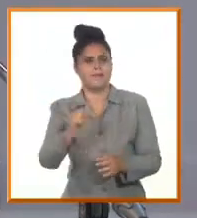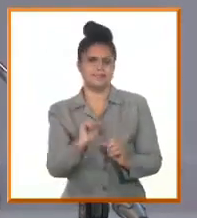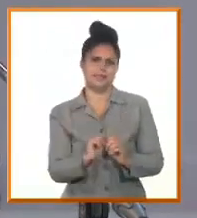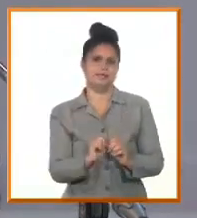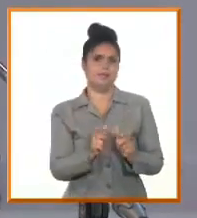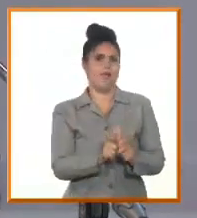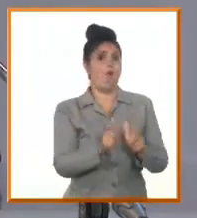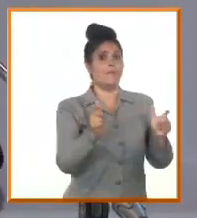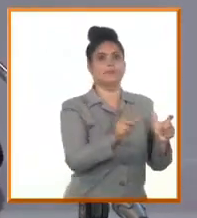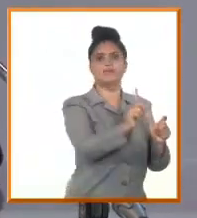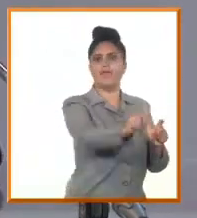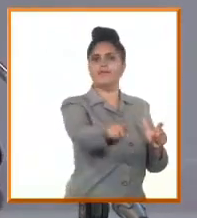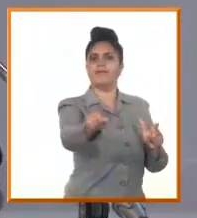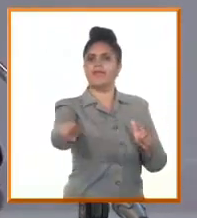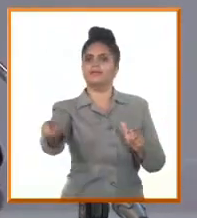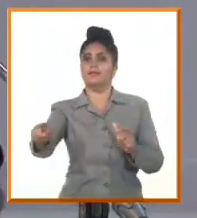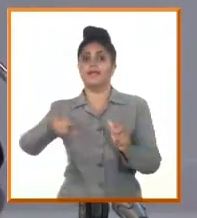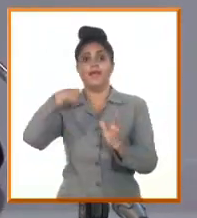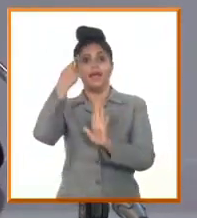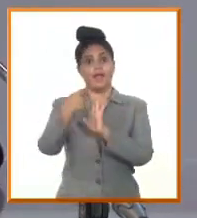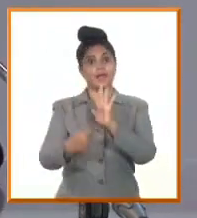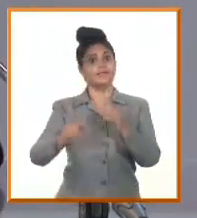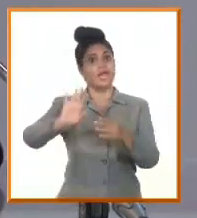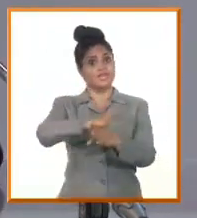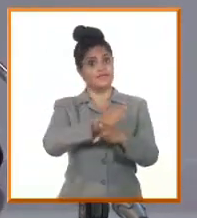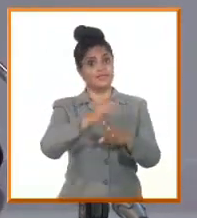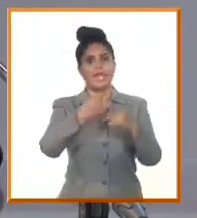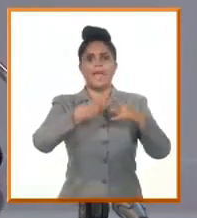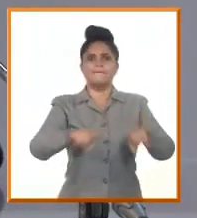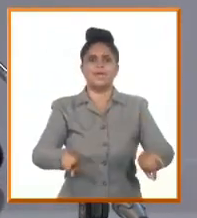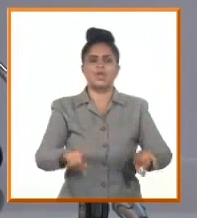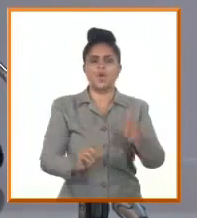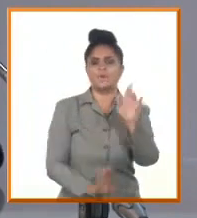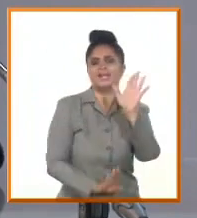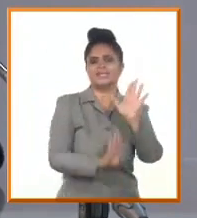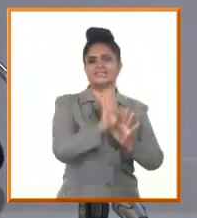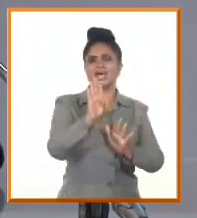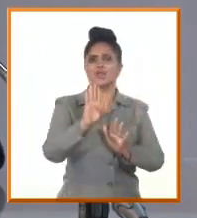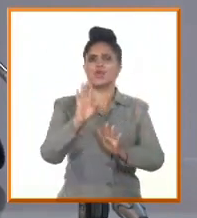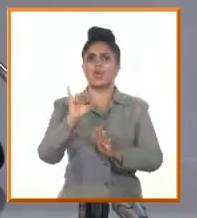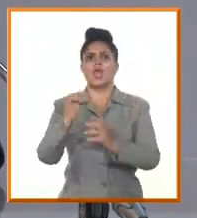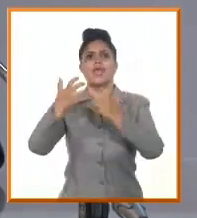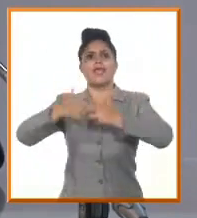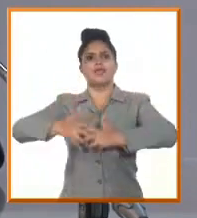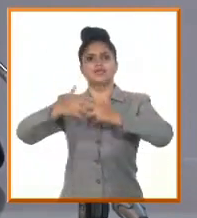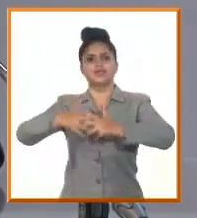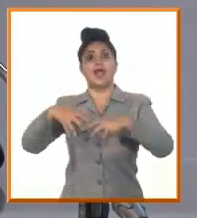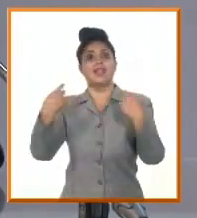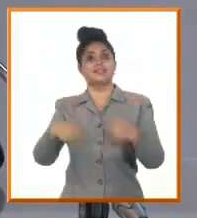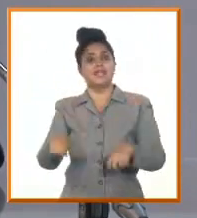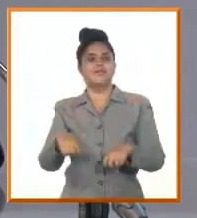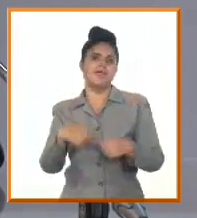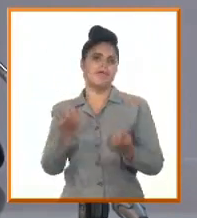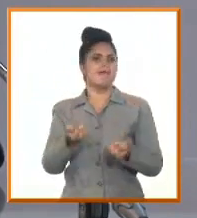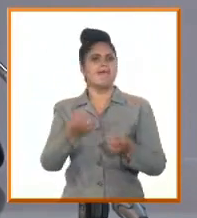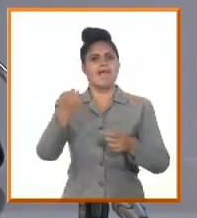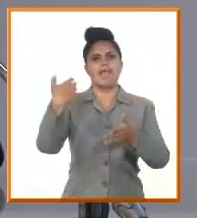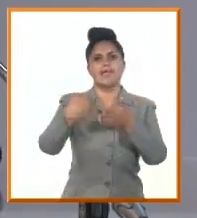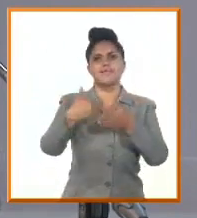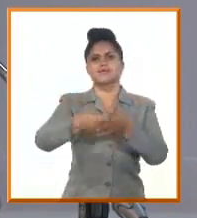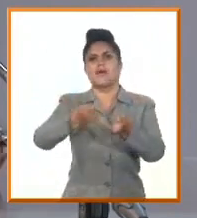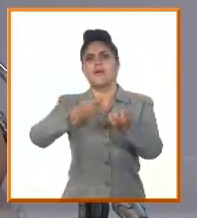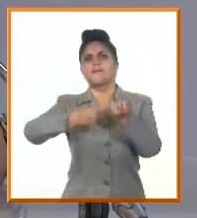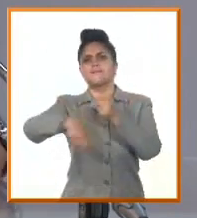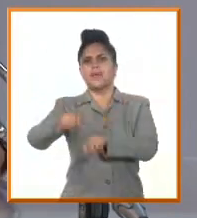pero para el desarrollo futuro de nuestro país, el desarrollo industrial, necesitamos crecer en empresas que exporten, en empresas que tengan un